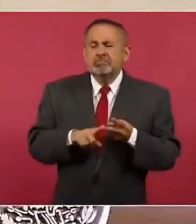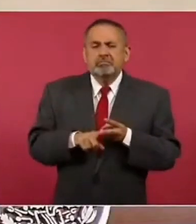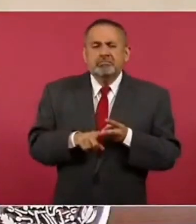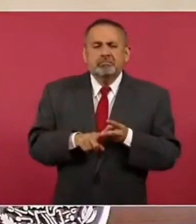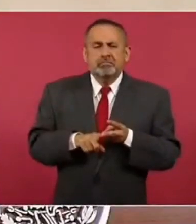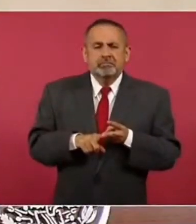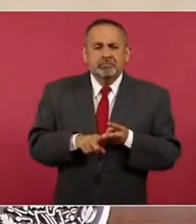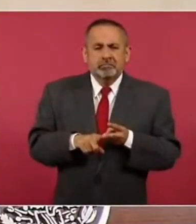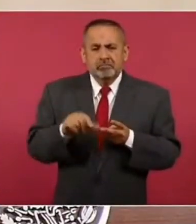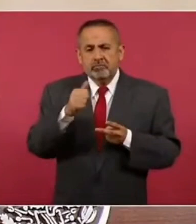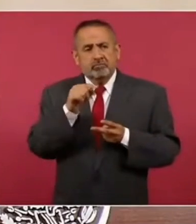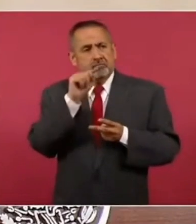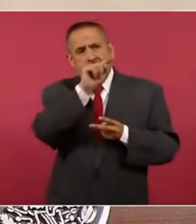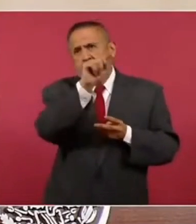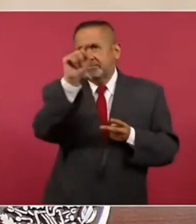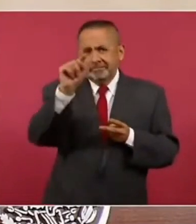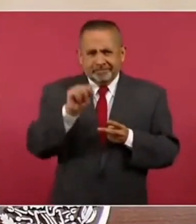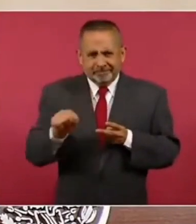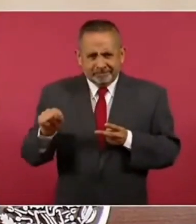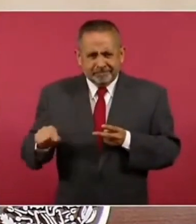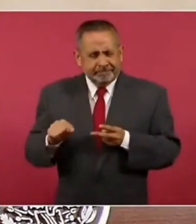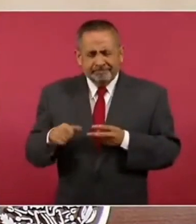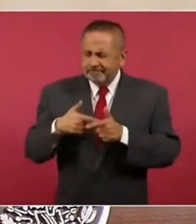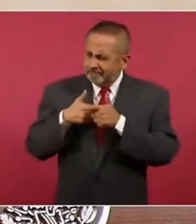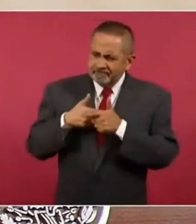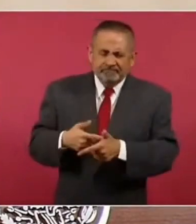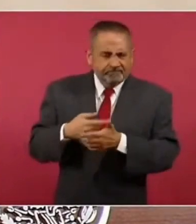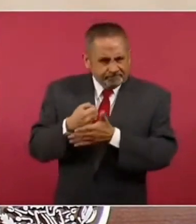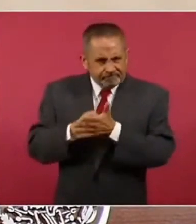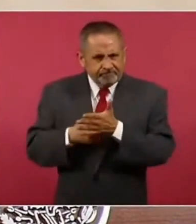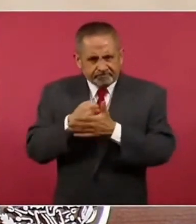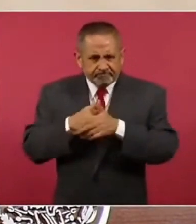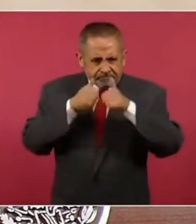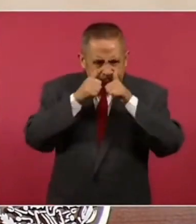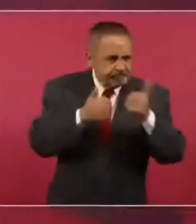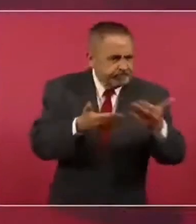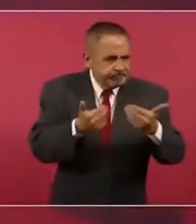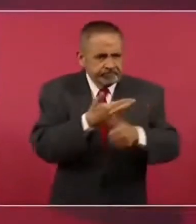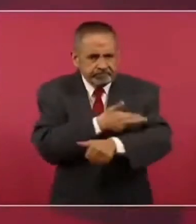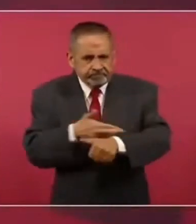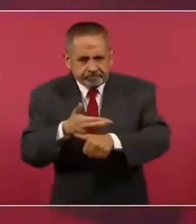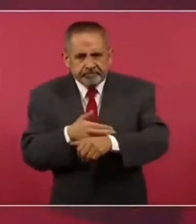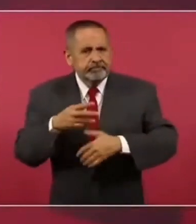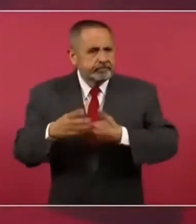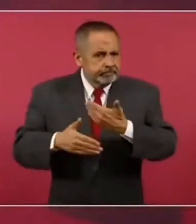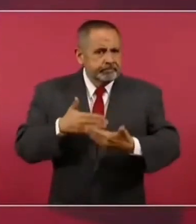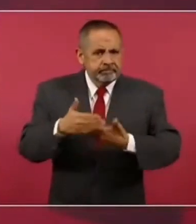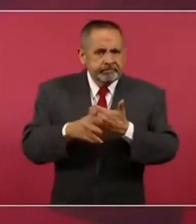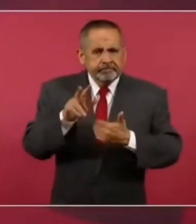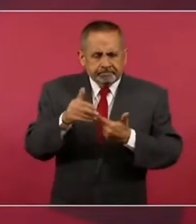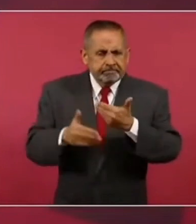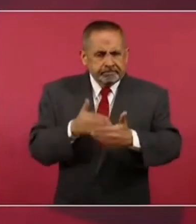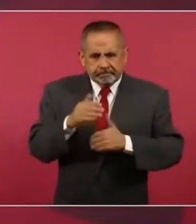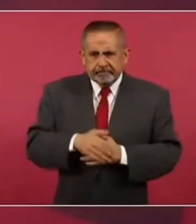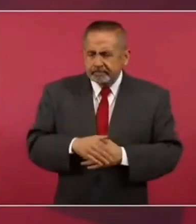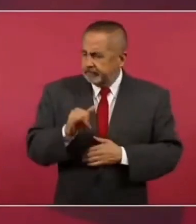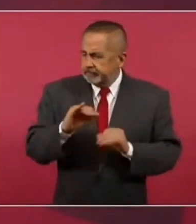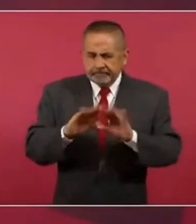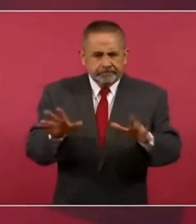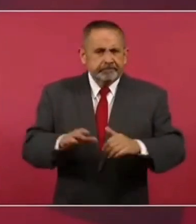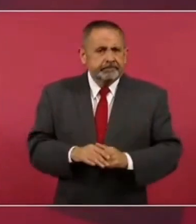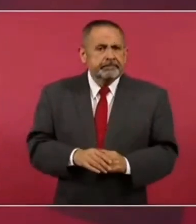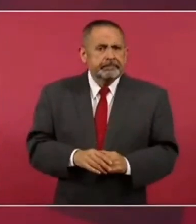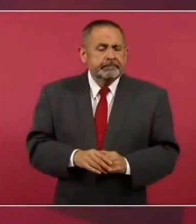en otras partes y los estamos atendiendo y se va avanzando. y desde luego